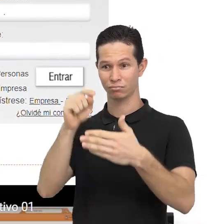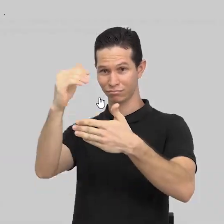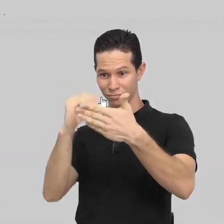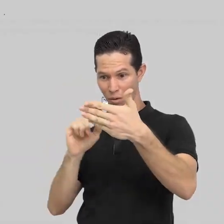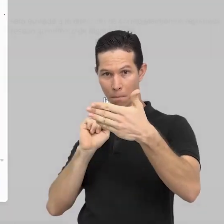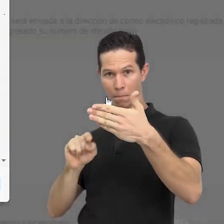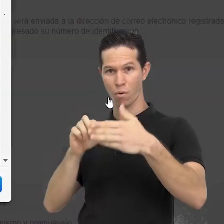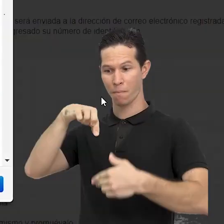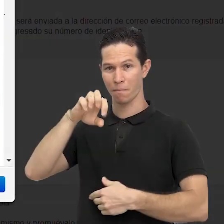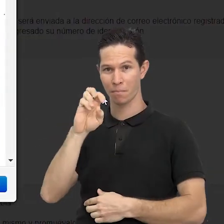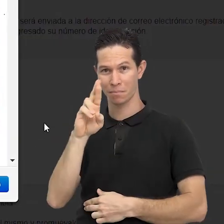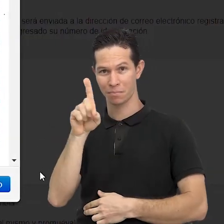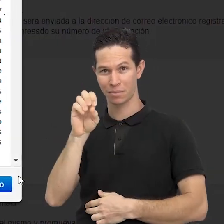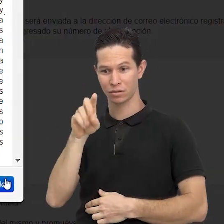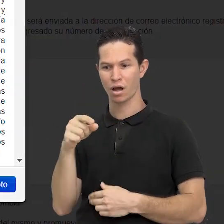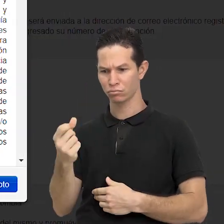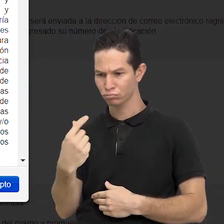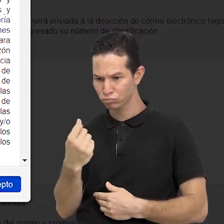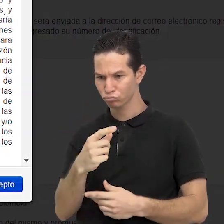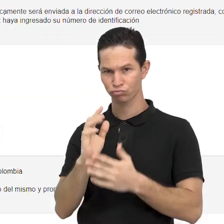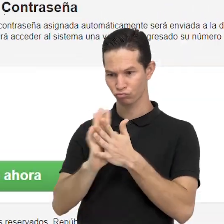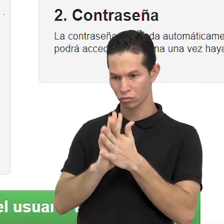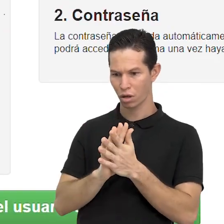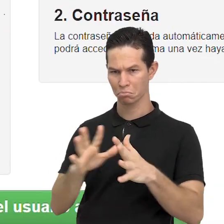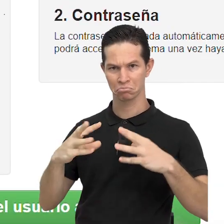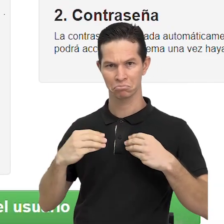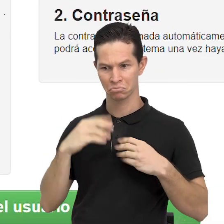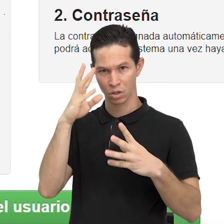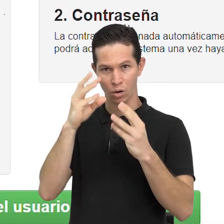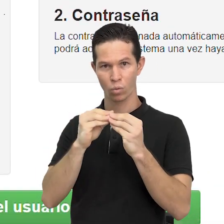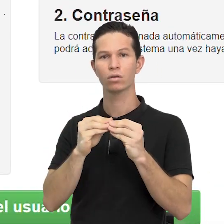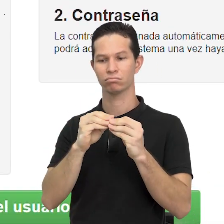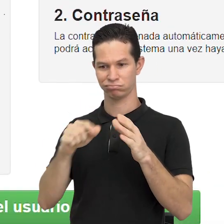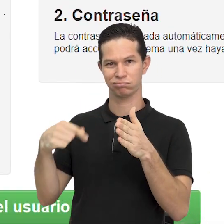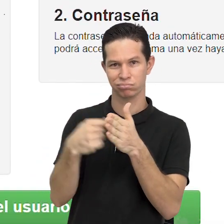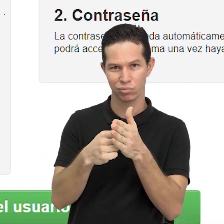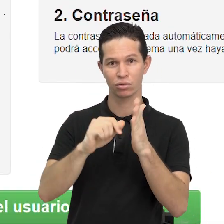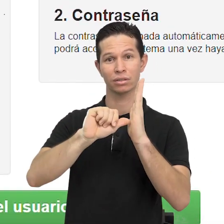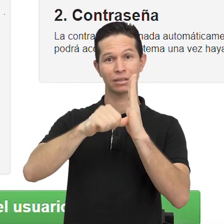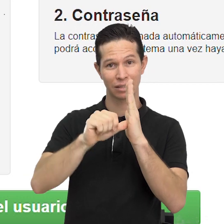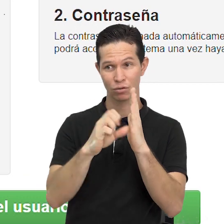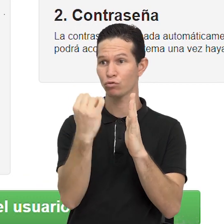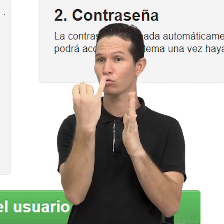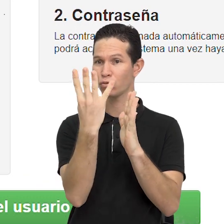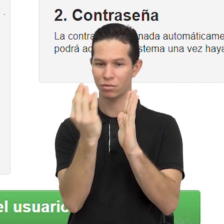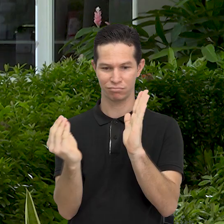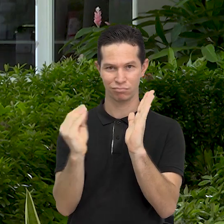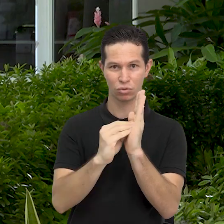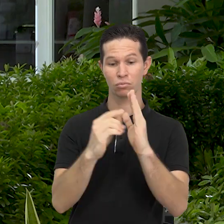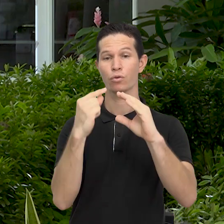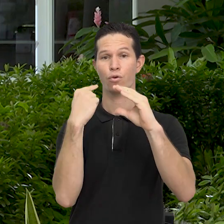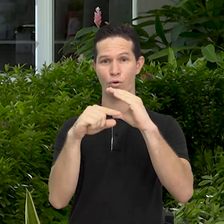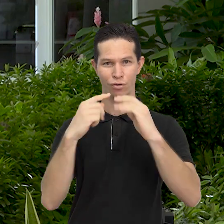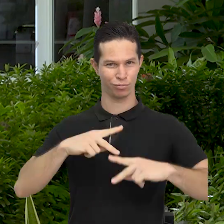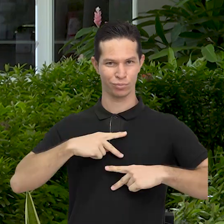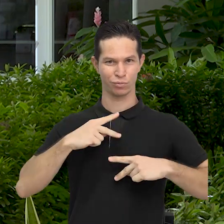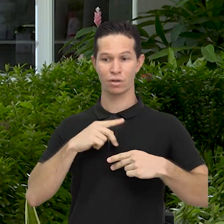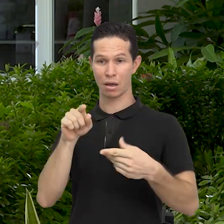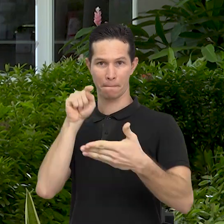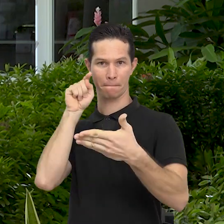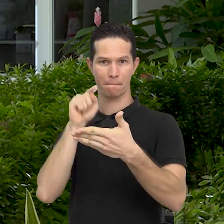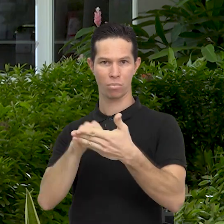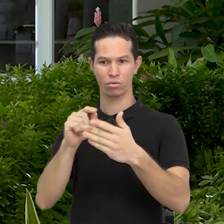Personas. Lee términos y condiciones. Y si estás de acuerdo, selecciona tu tipo de identificación. Digita el número y tu correo electrónico.